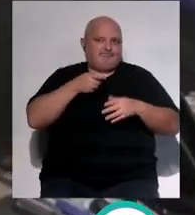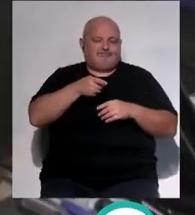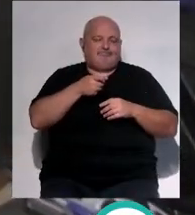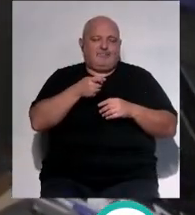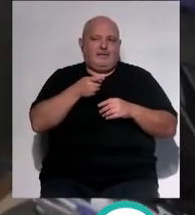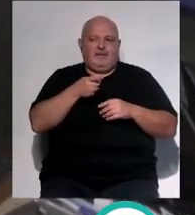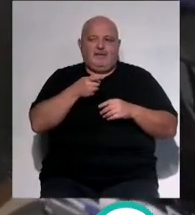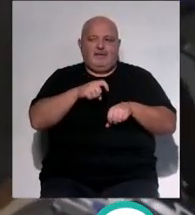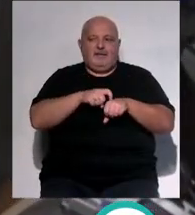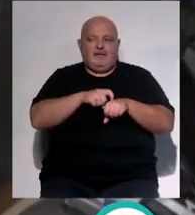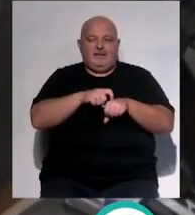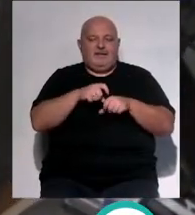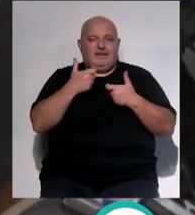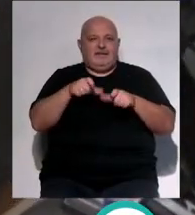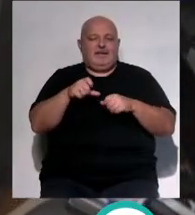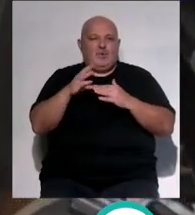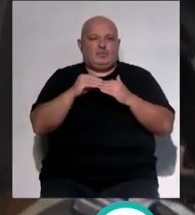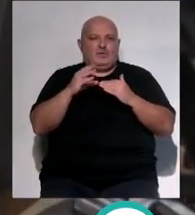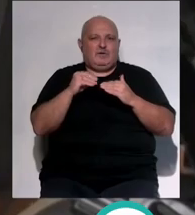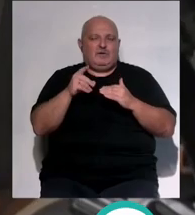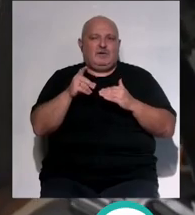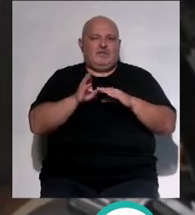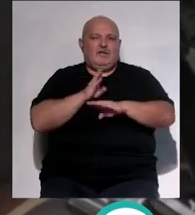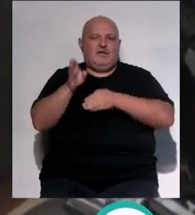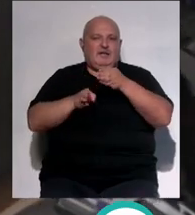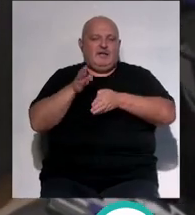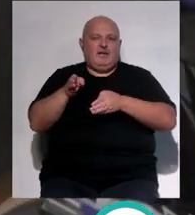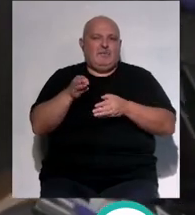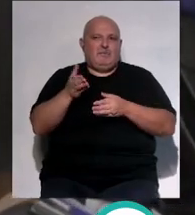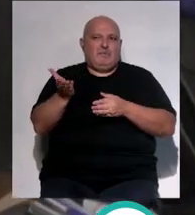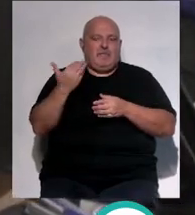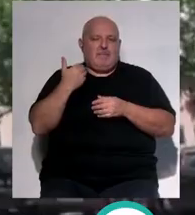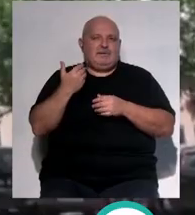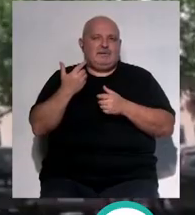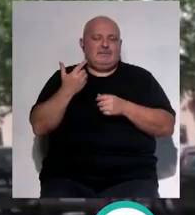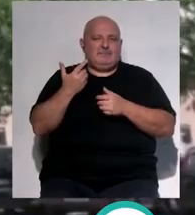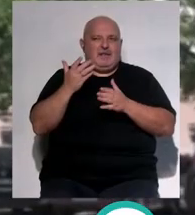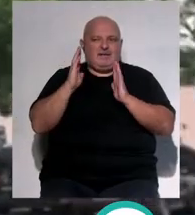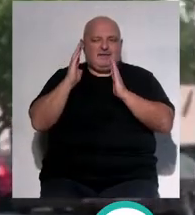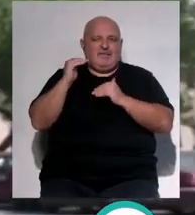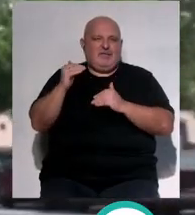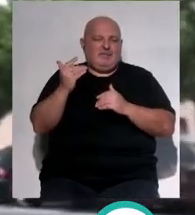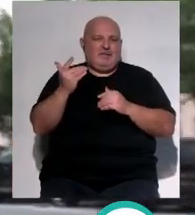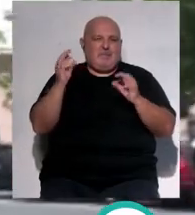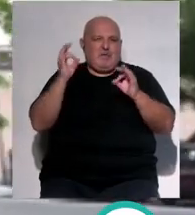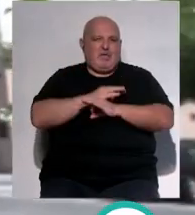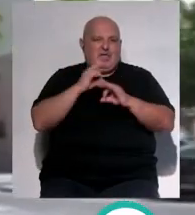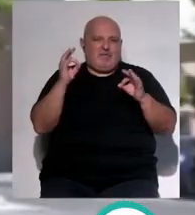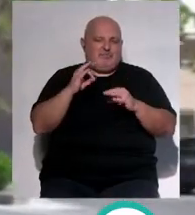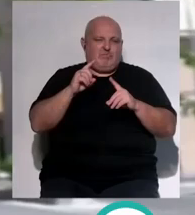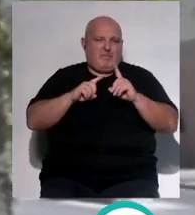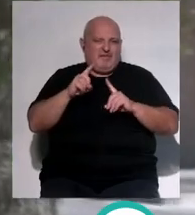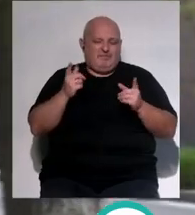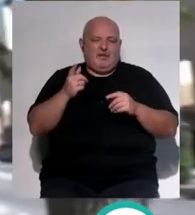tipos esta tipología de pacientes acude mucho demandando atenciones de madrugada existe un